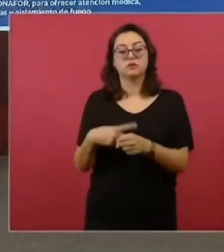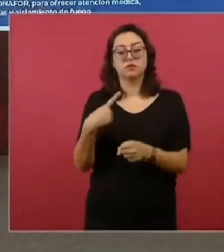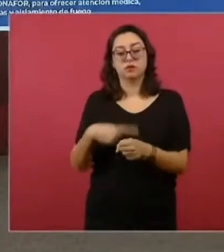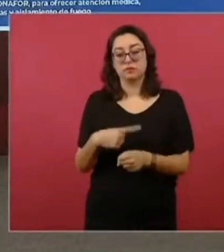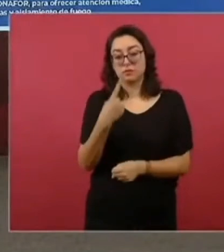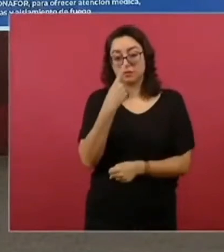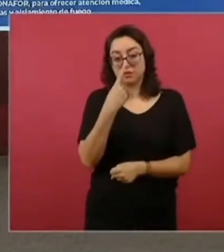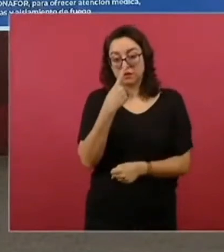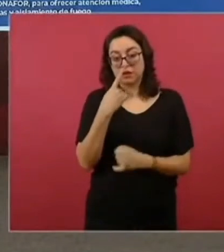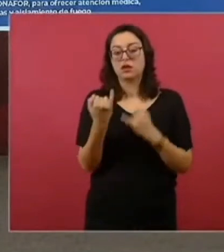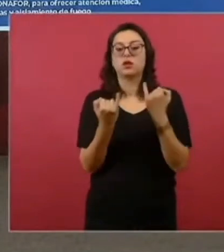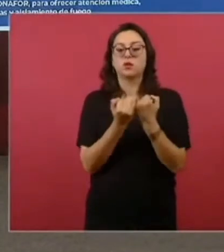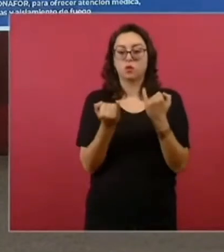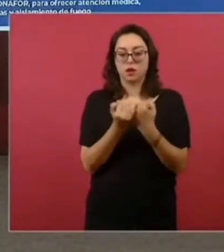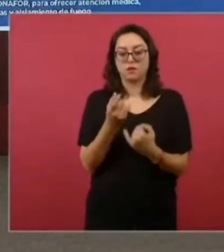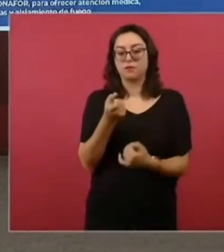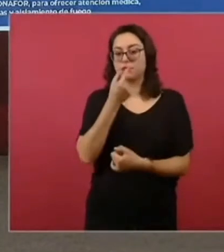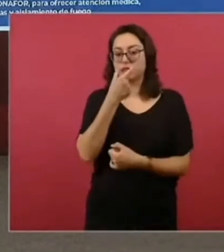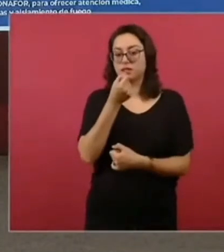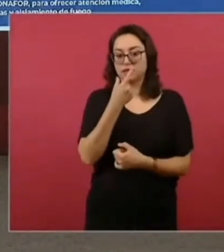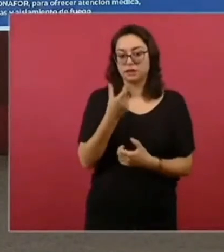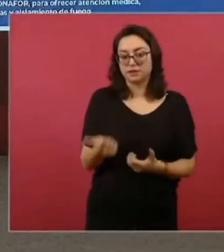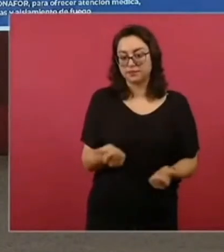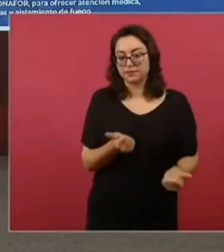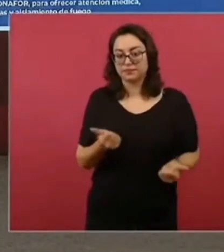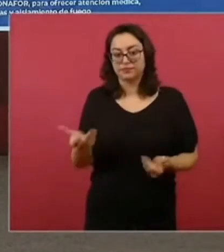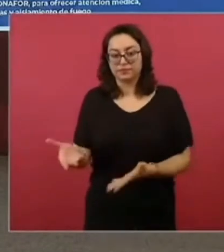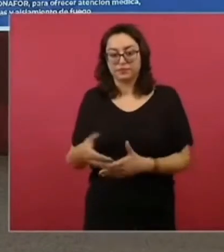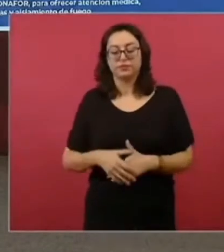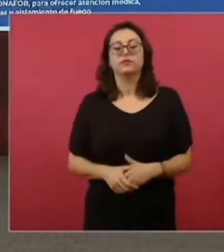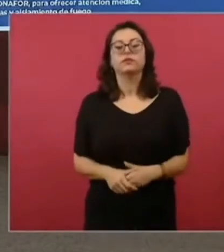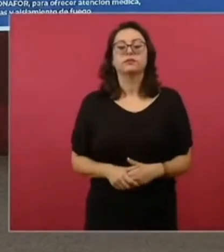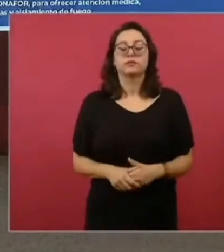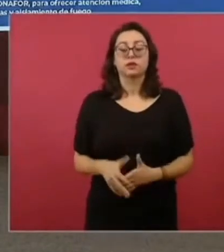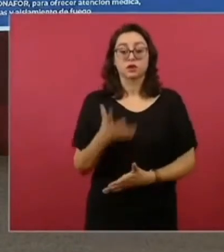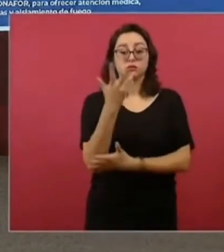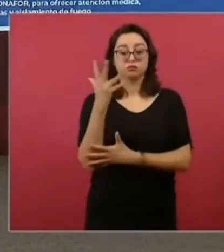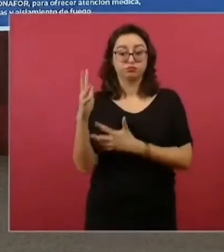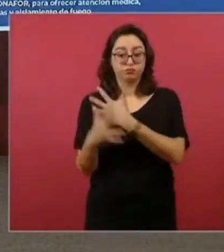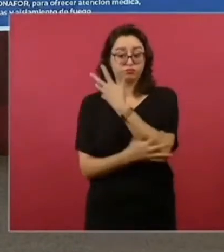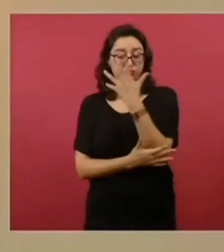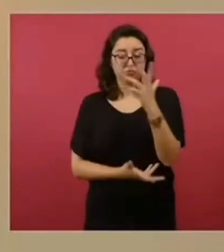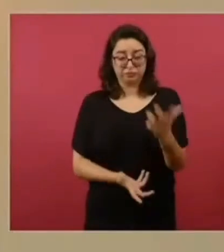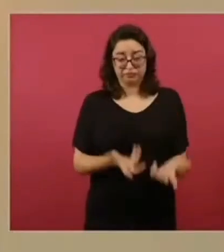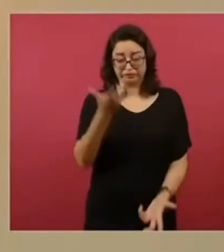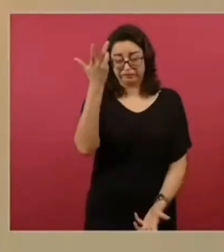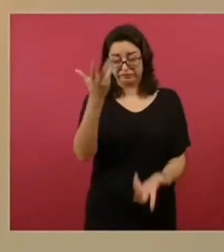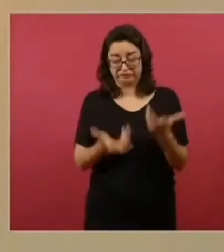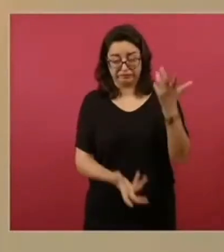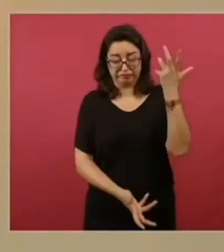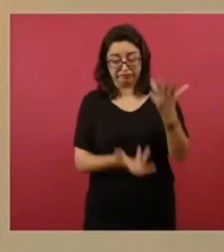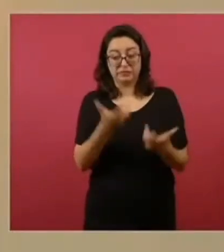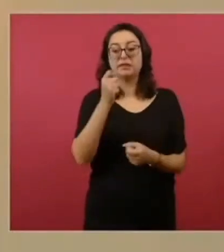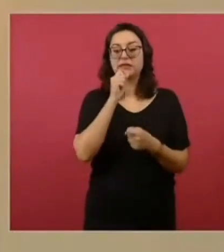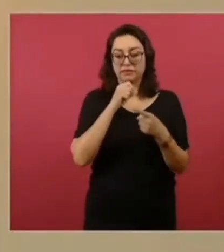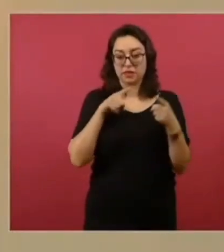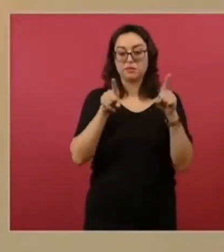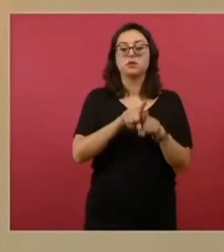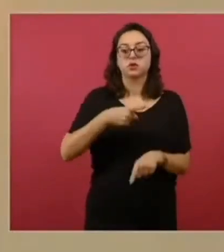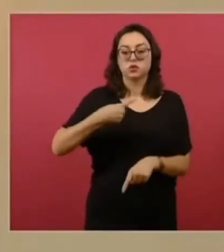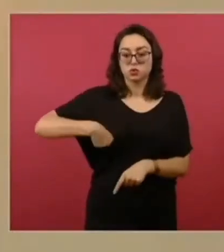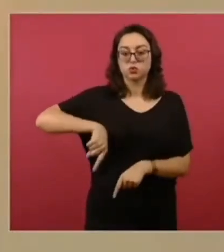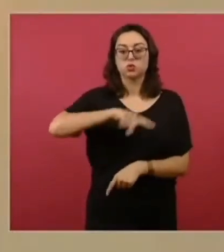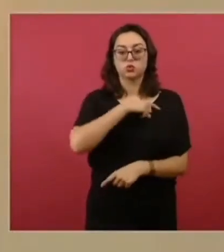Incendios forestales. Nosotros también tenemos una amplia tradición y un gran apoyo a través de CONAFOR y de la Secretaría de la Defensa Nacional para apoyar,